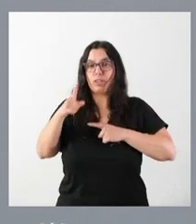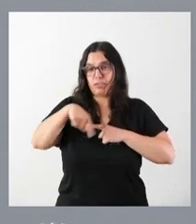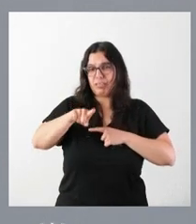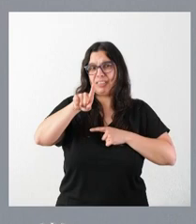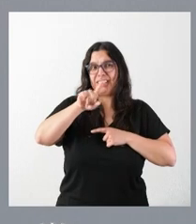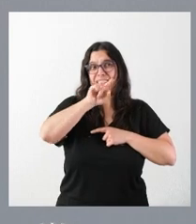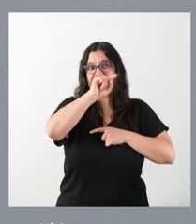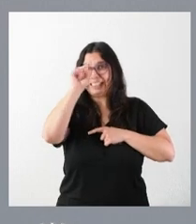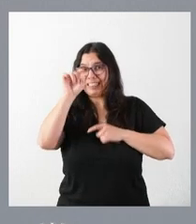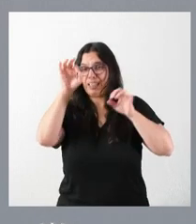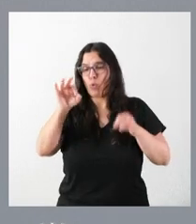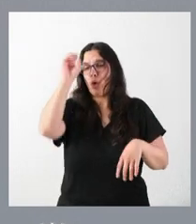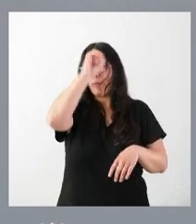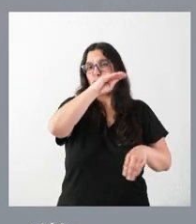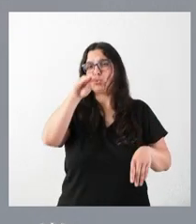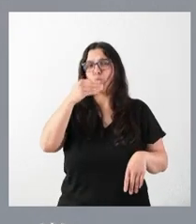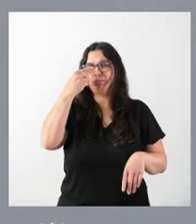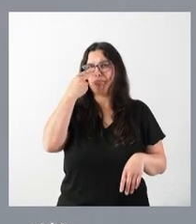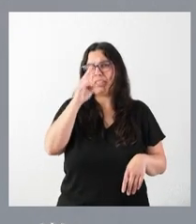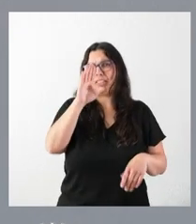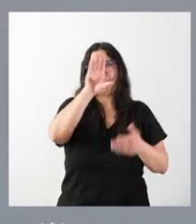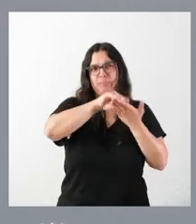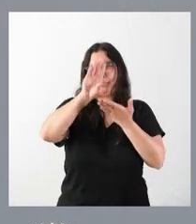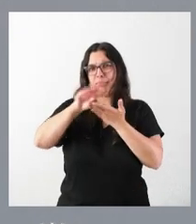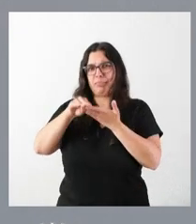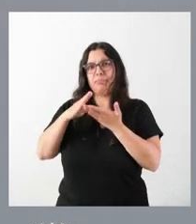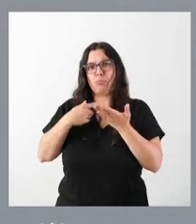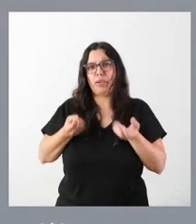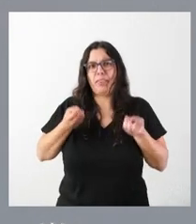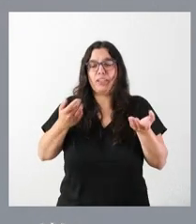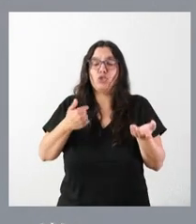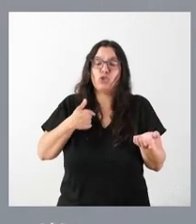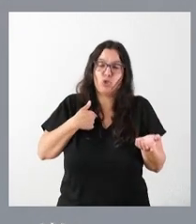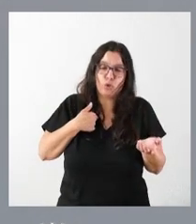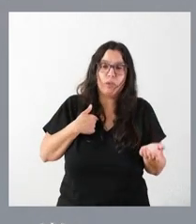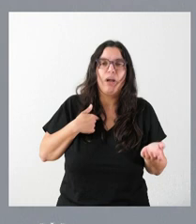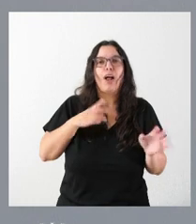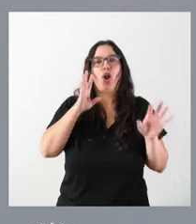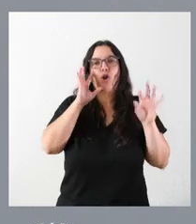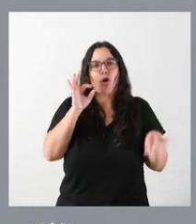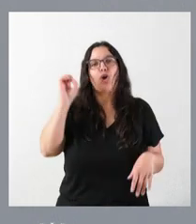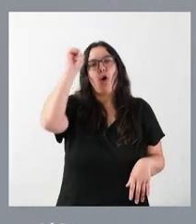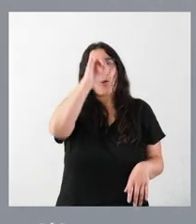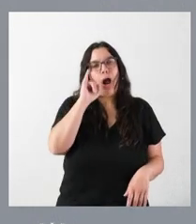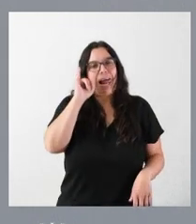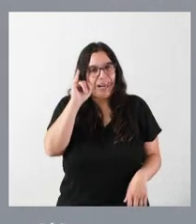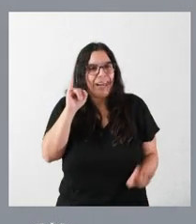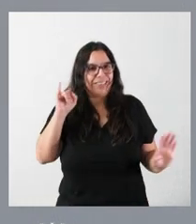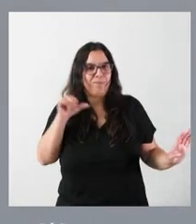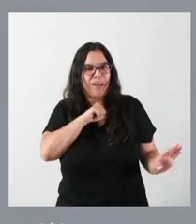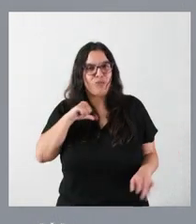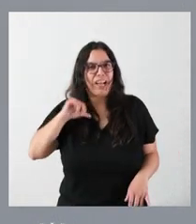que puede ser muy interesante y que la pueden ofrecer. Y yo, aunque por supuesto que tengo mi opinión personal,